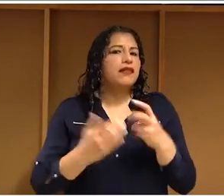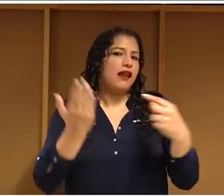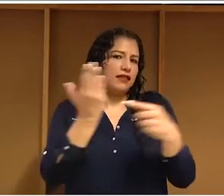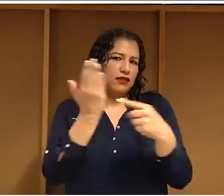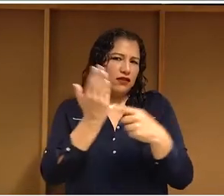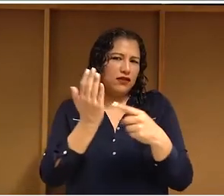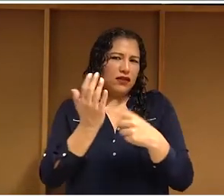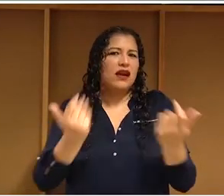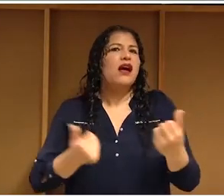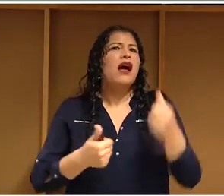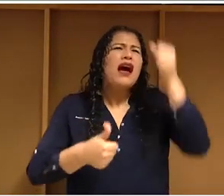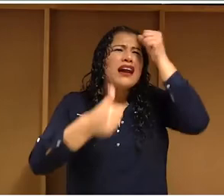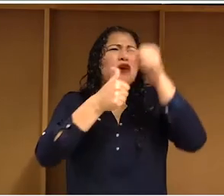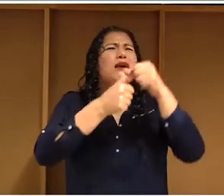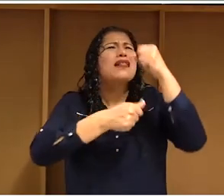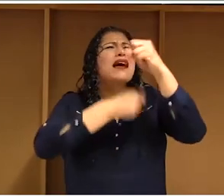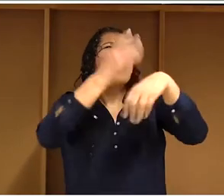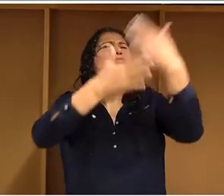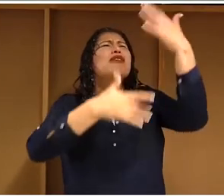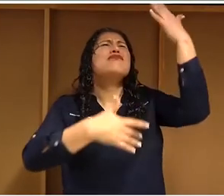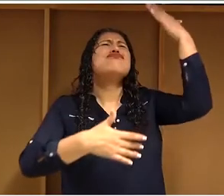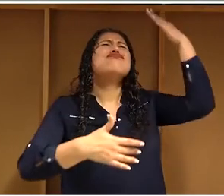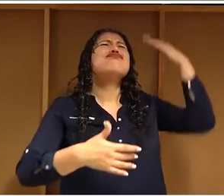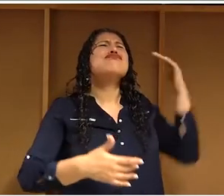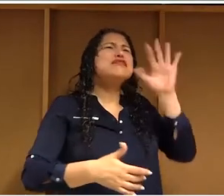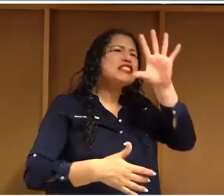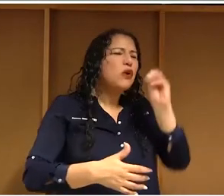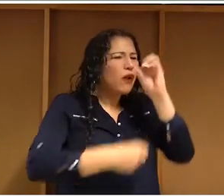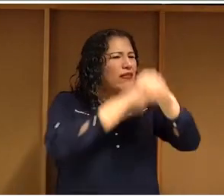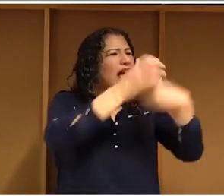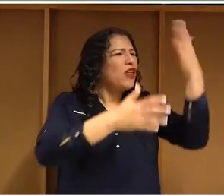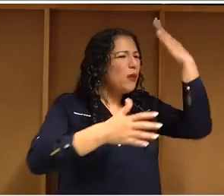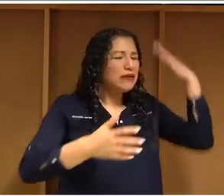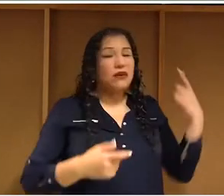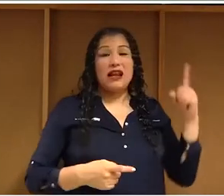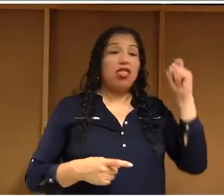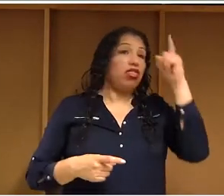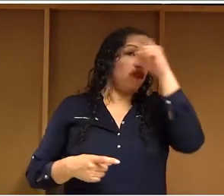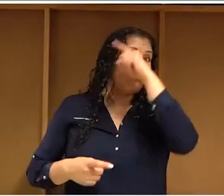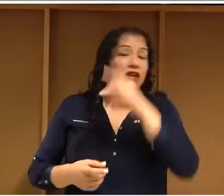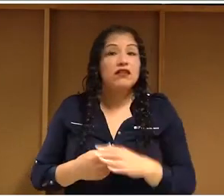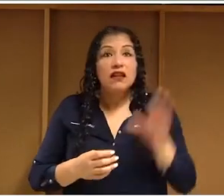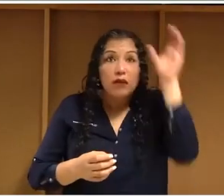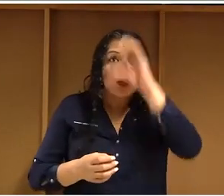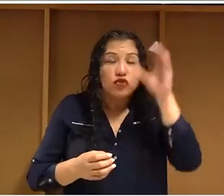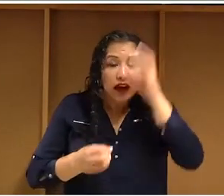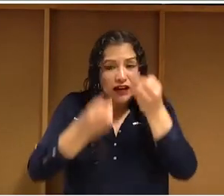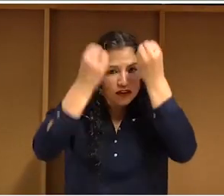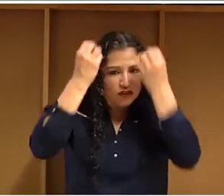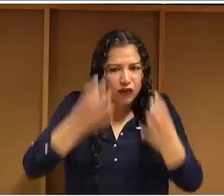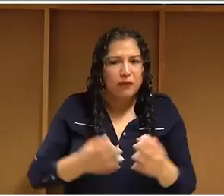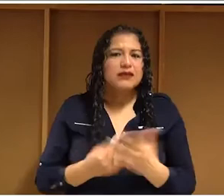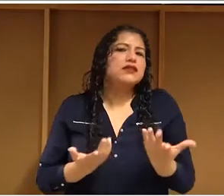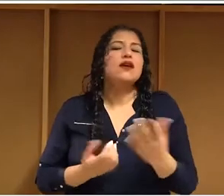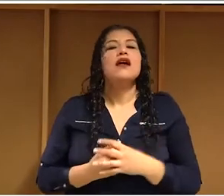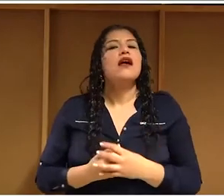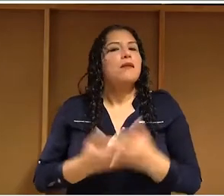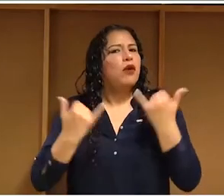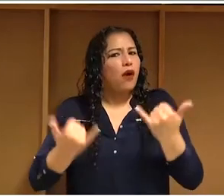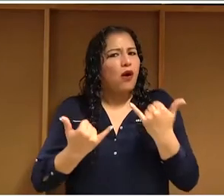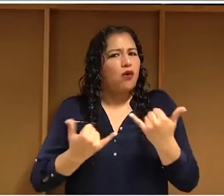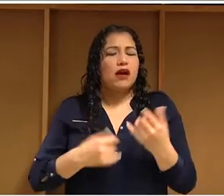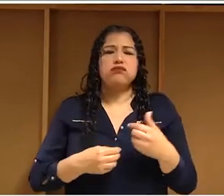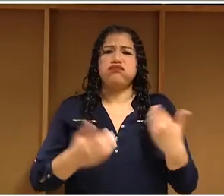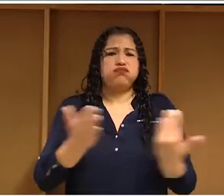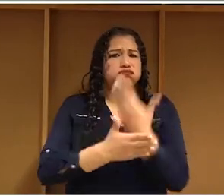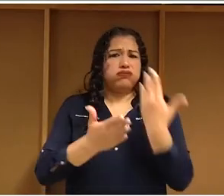cómo era la vida de los profesores hace 50 años 60 años tenían que acceder de forma muy complicada a estos materiales educativos y hoy en día existe una vasta